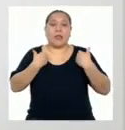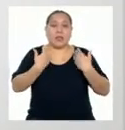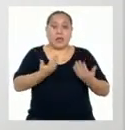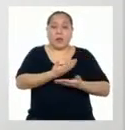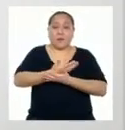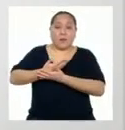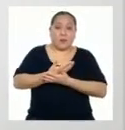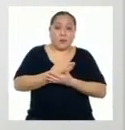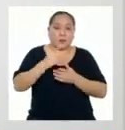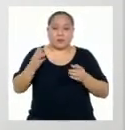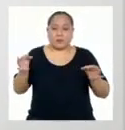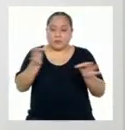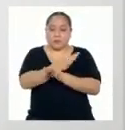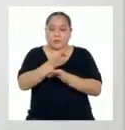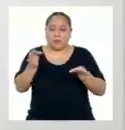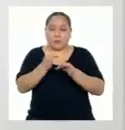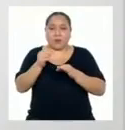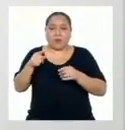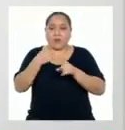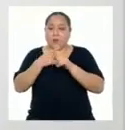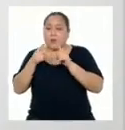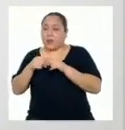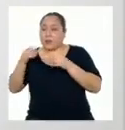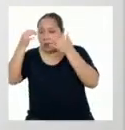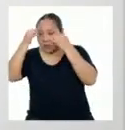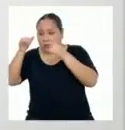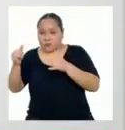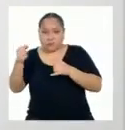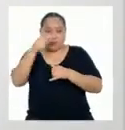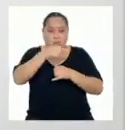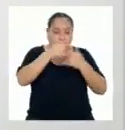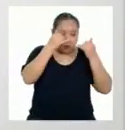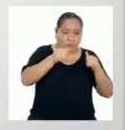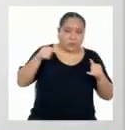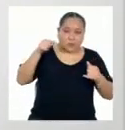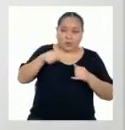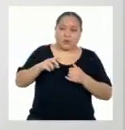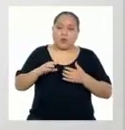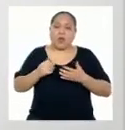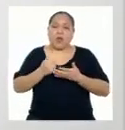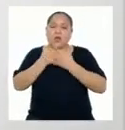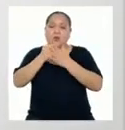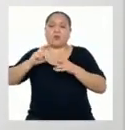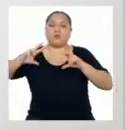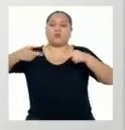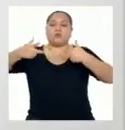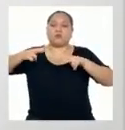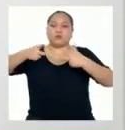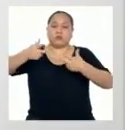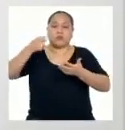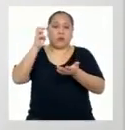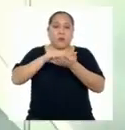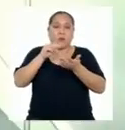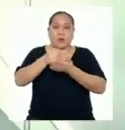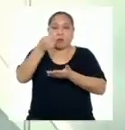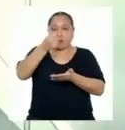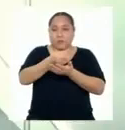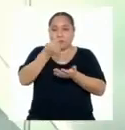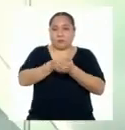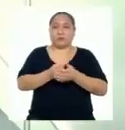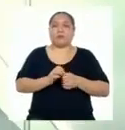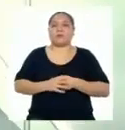Para cruzar razas De ganado Lo que puede llegar Incluso a triplicar La producción de leche Y generar mayores ingresos